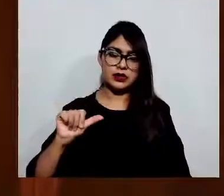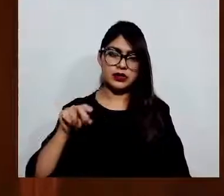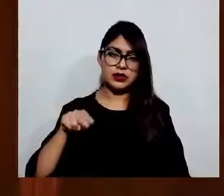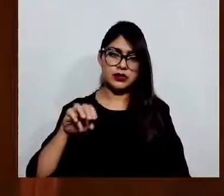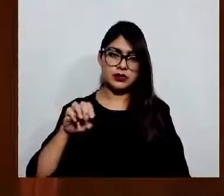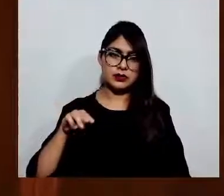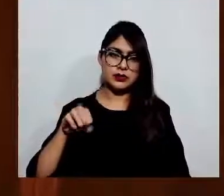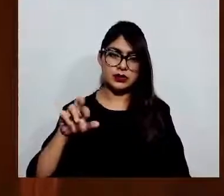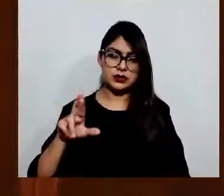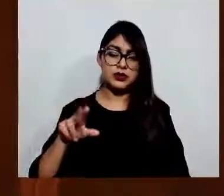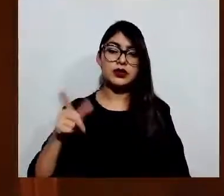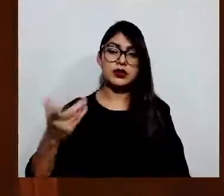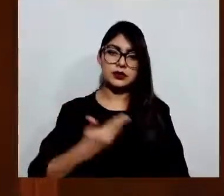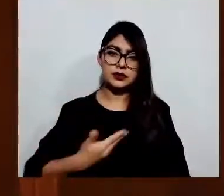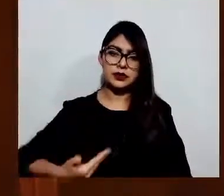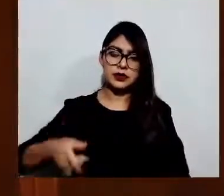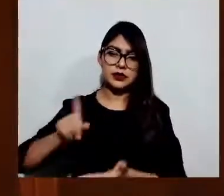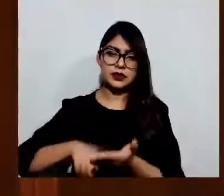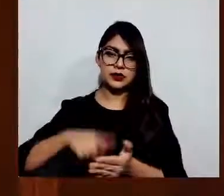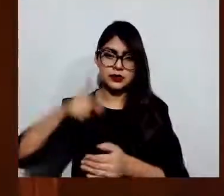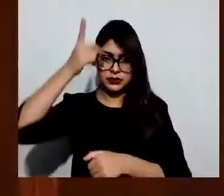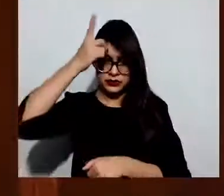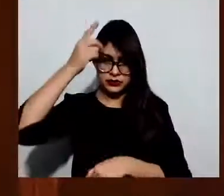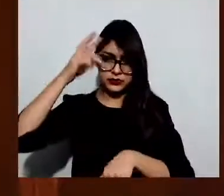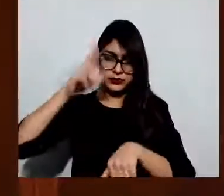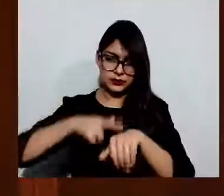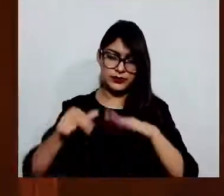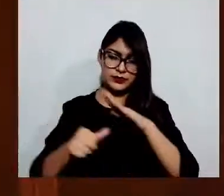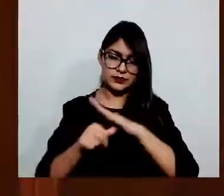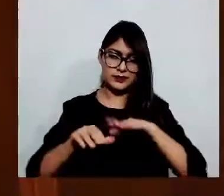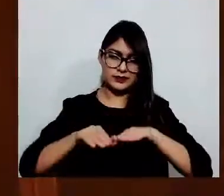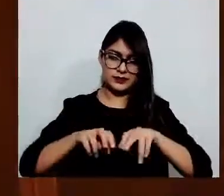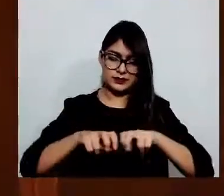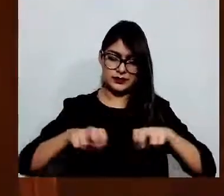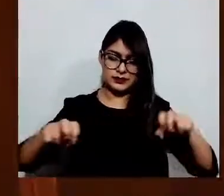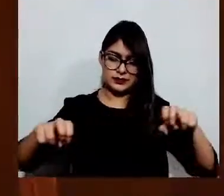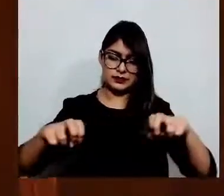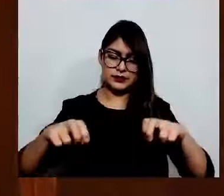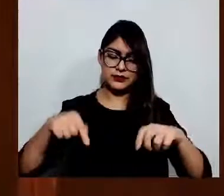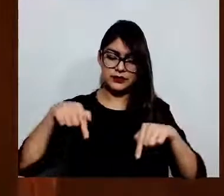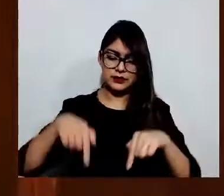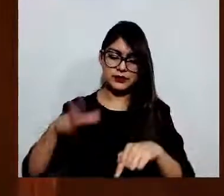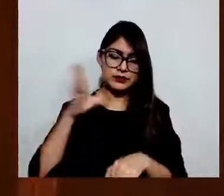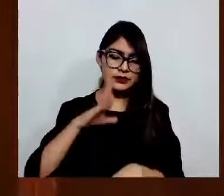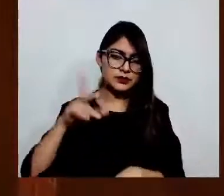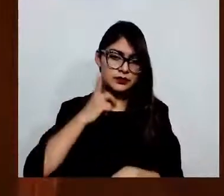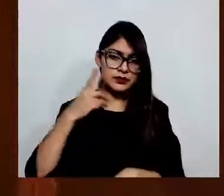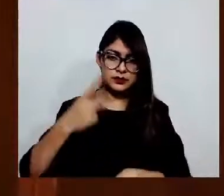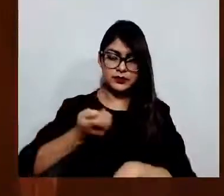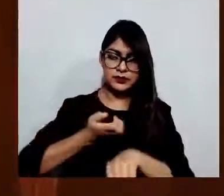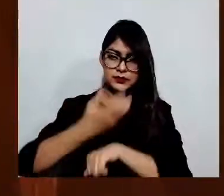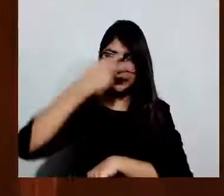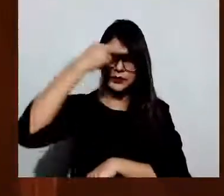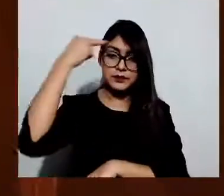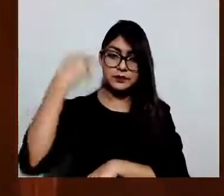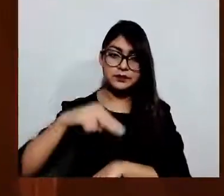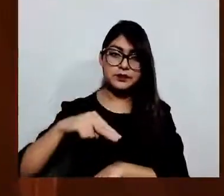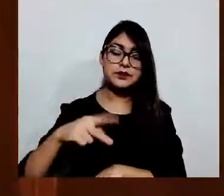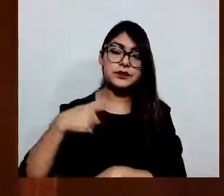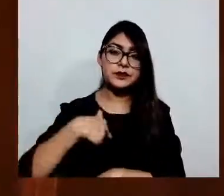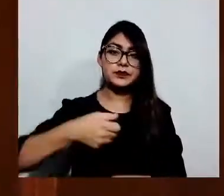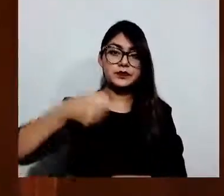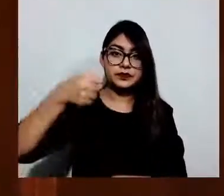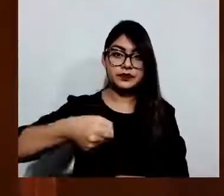legislatura del Estado Libre y Soberano de México. Saludo a mis compañeras y